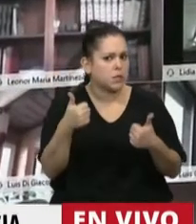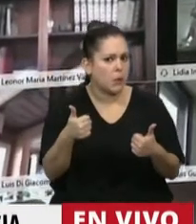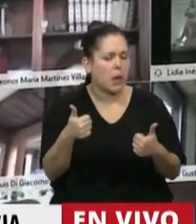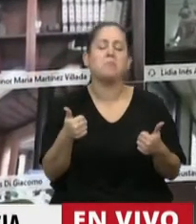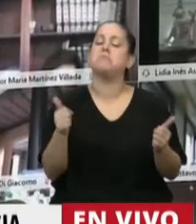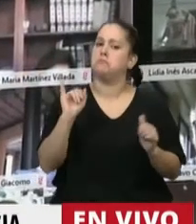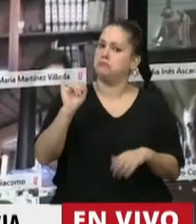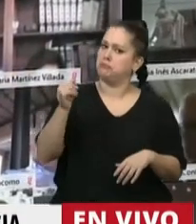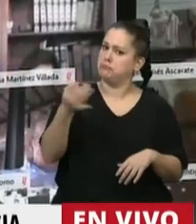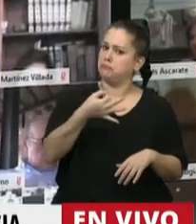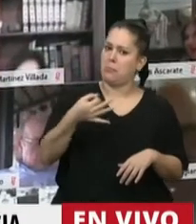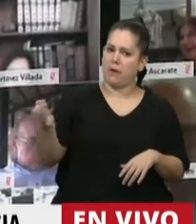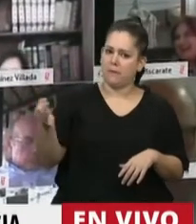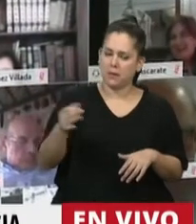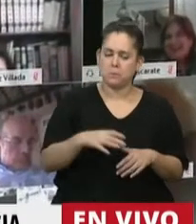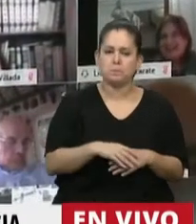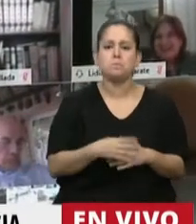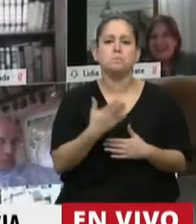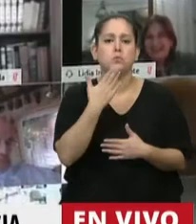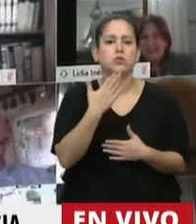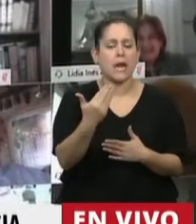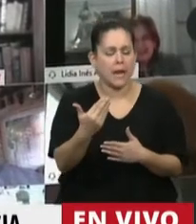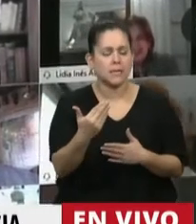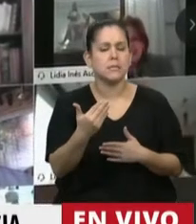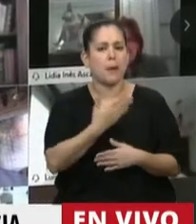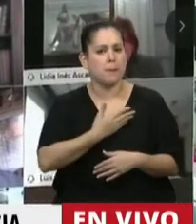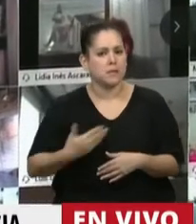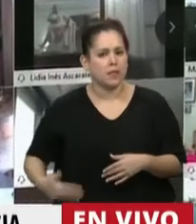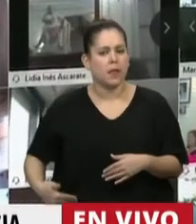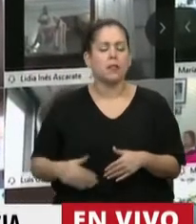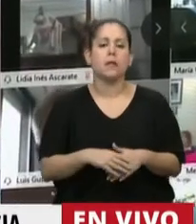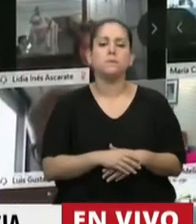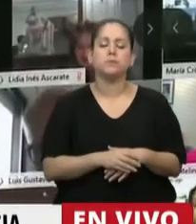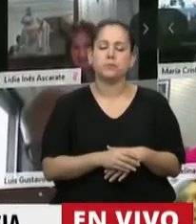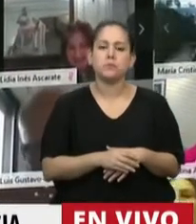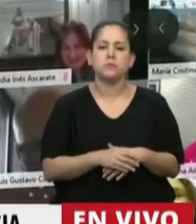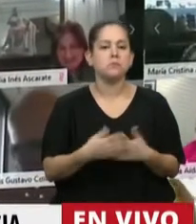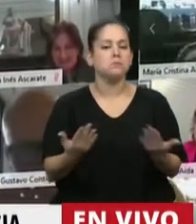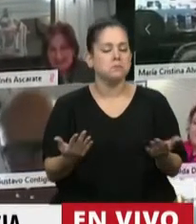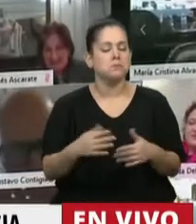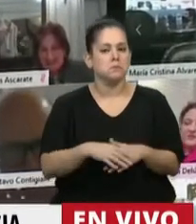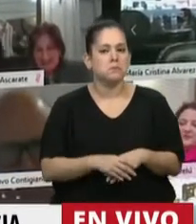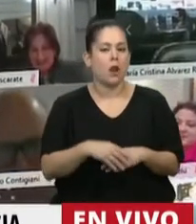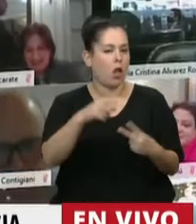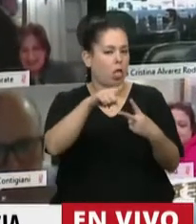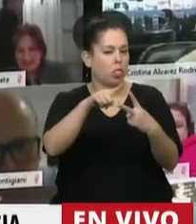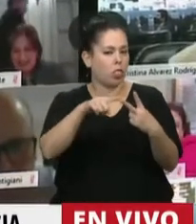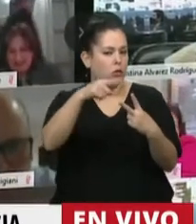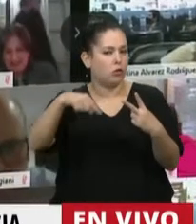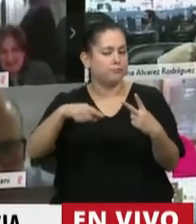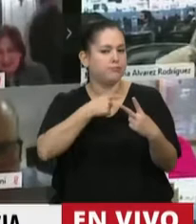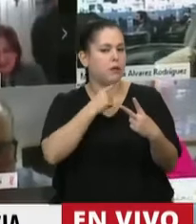Perfecto. Bien, muchísimas gracias, señora Presidenta. Bien, quiero remarcar dos cuestiones.